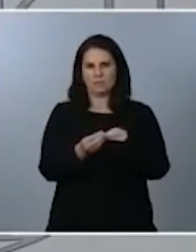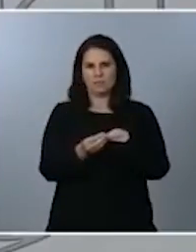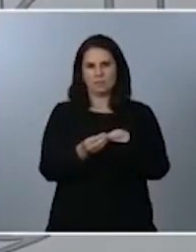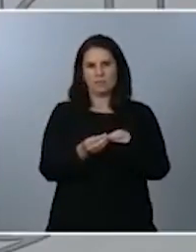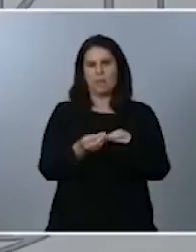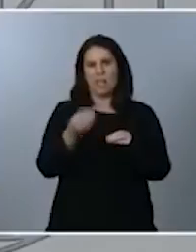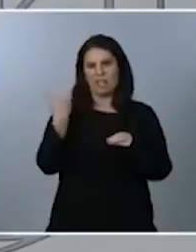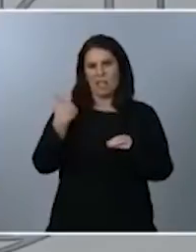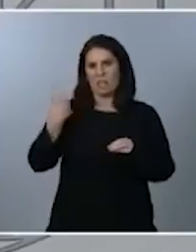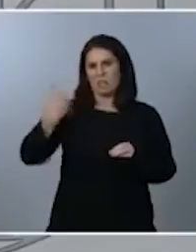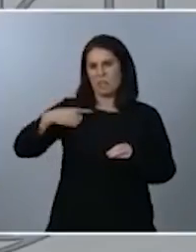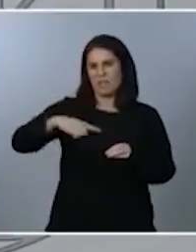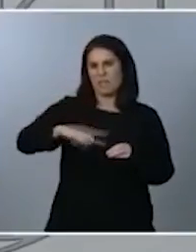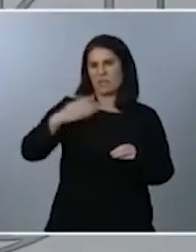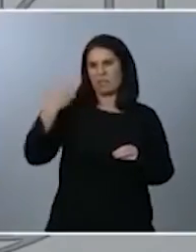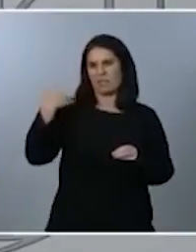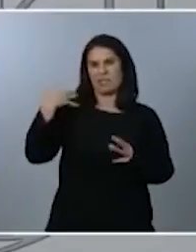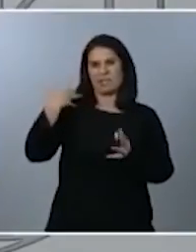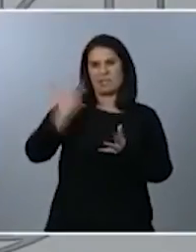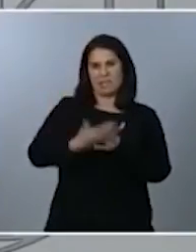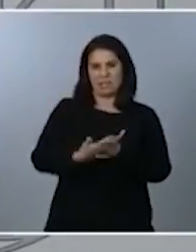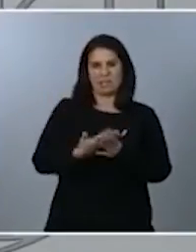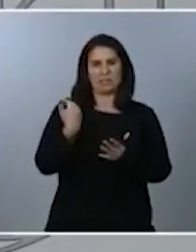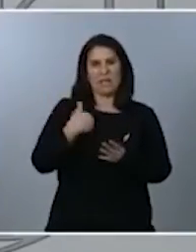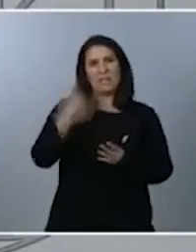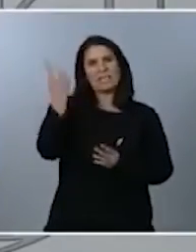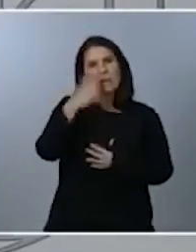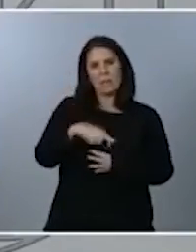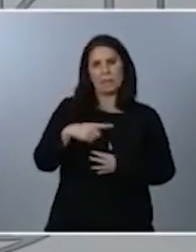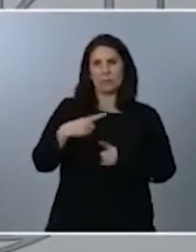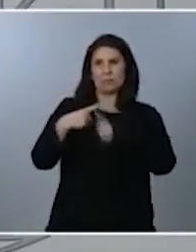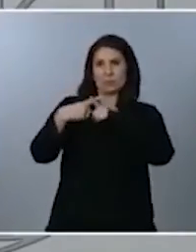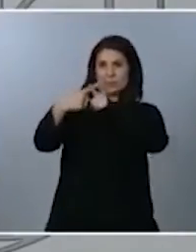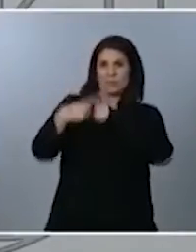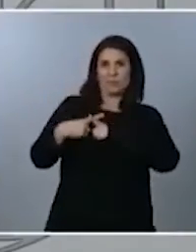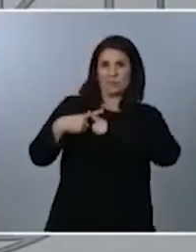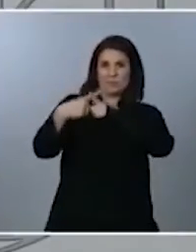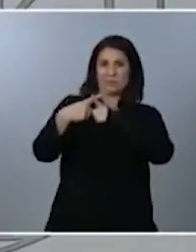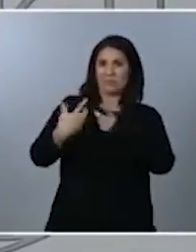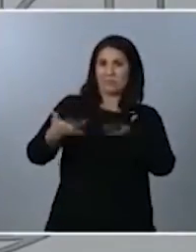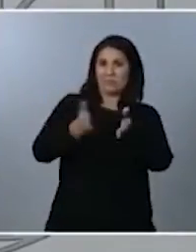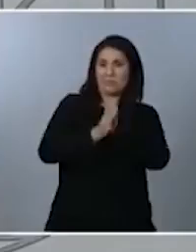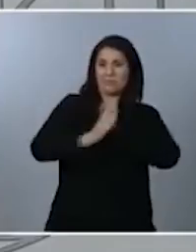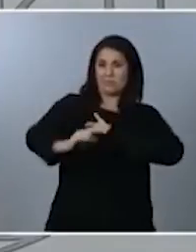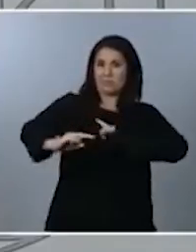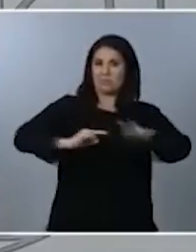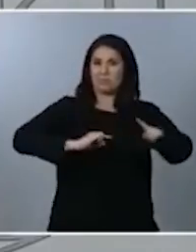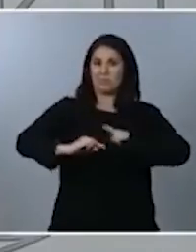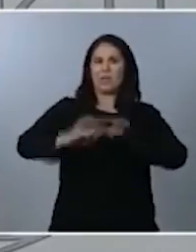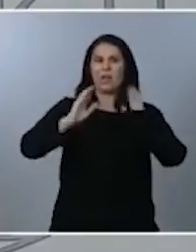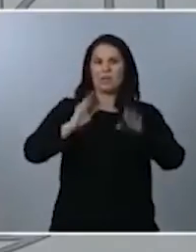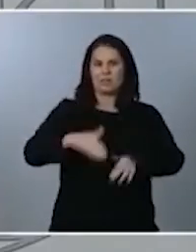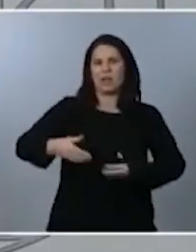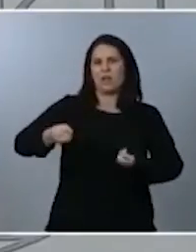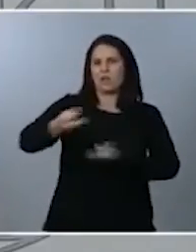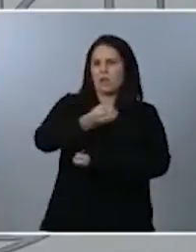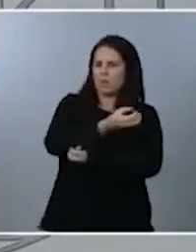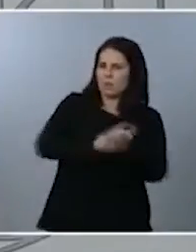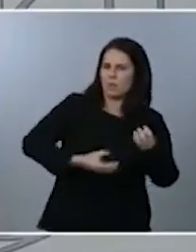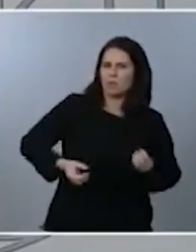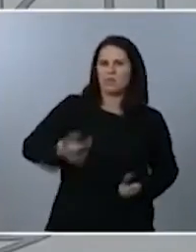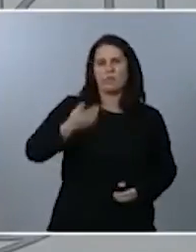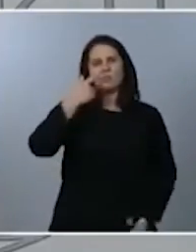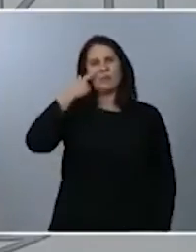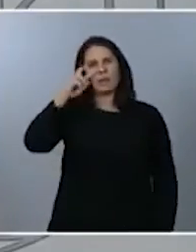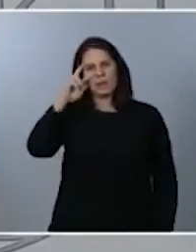de la desescalada en donde la cogobernanza ha permitido intercambiar mucho conocimiento mucha experiencia no solo del